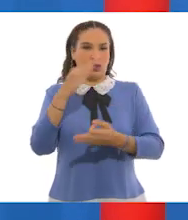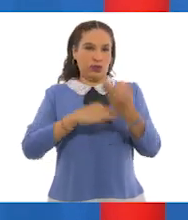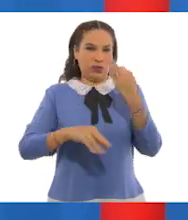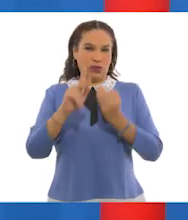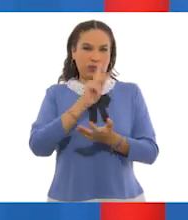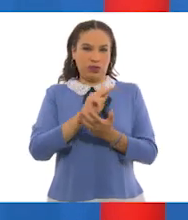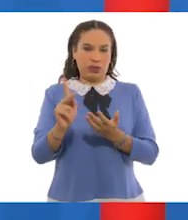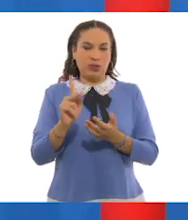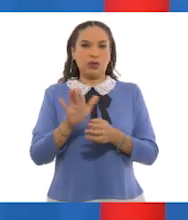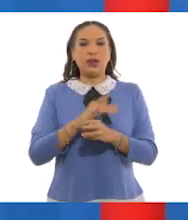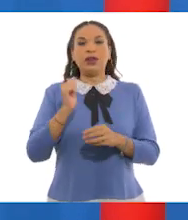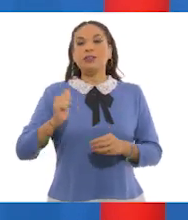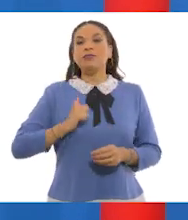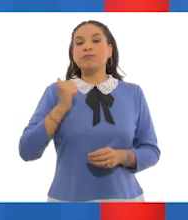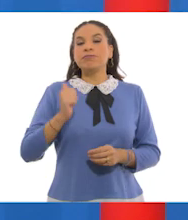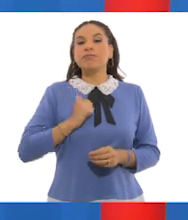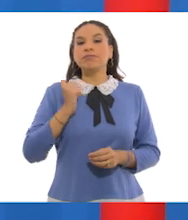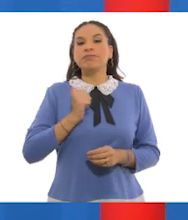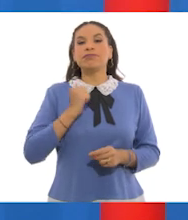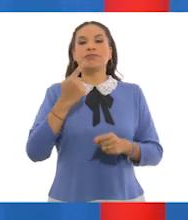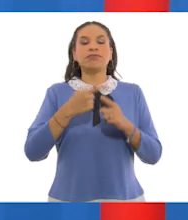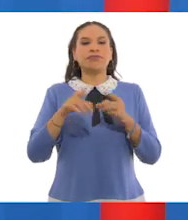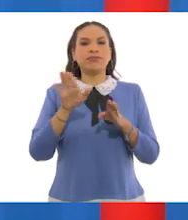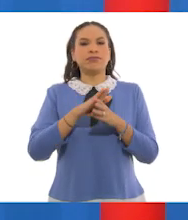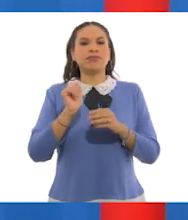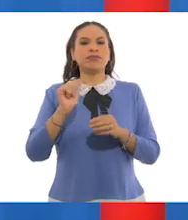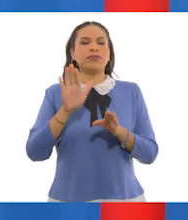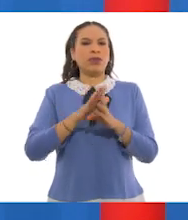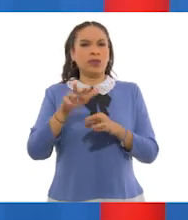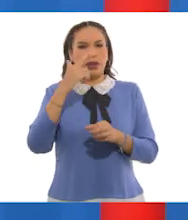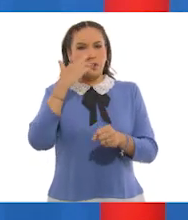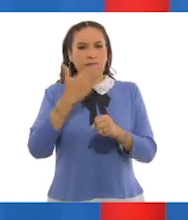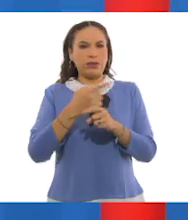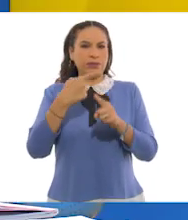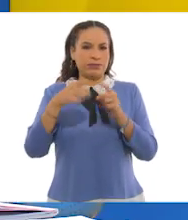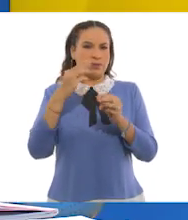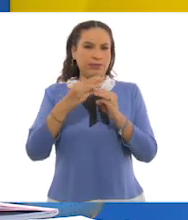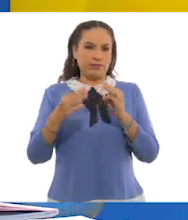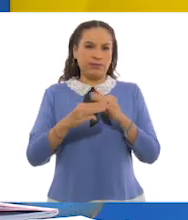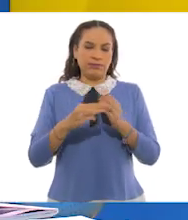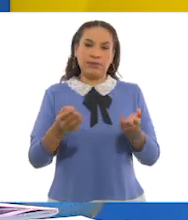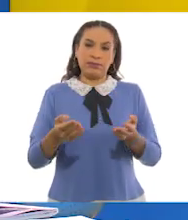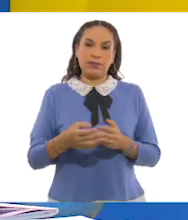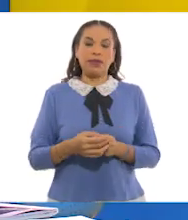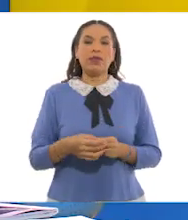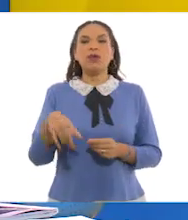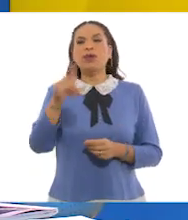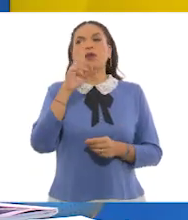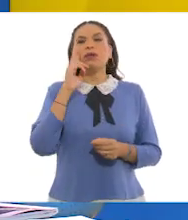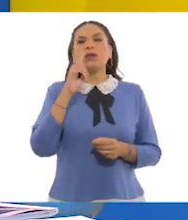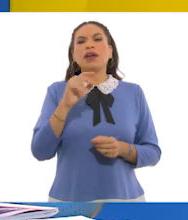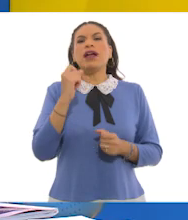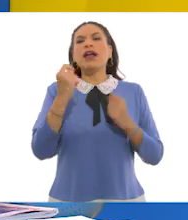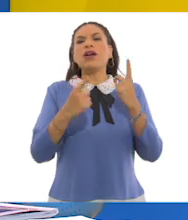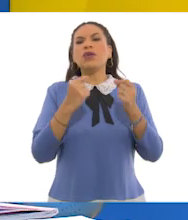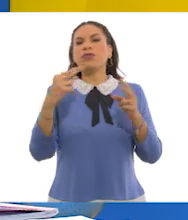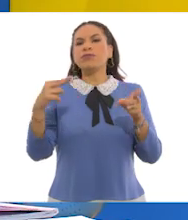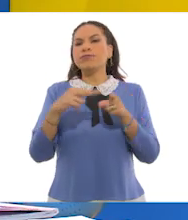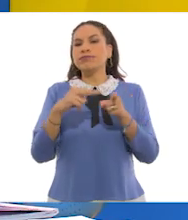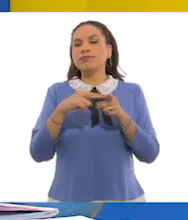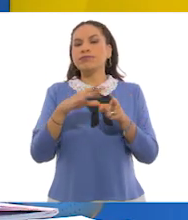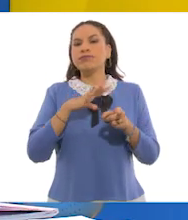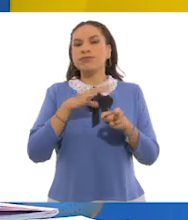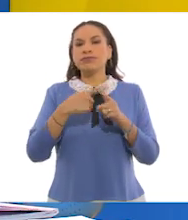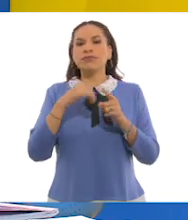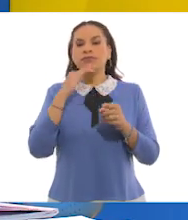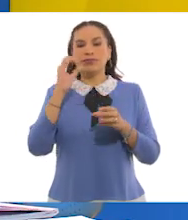todos. Aprovechar o consumir de manera responsable ciertos materiales. ¿Ustedes han visto que en algunos parques hay botes